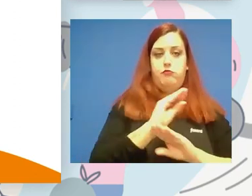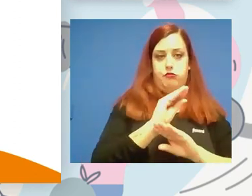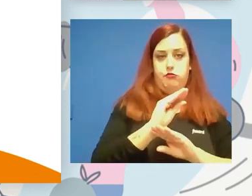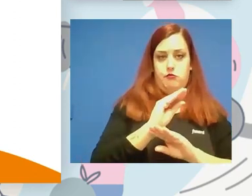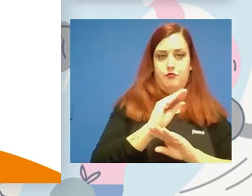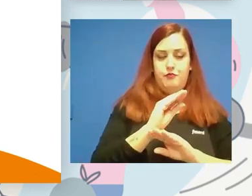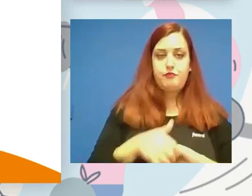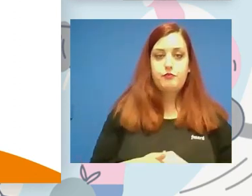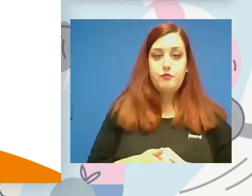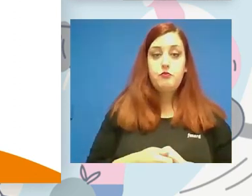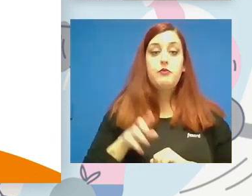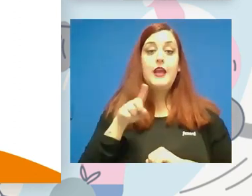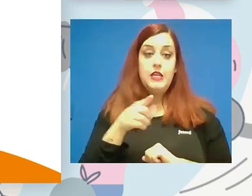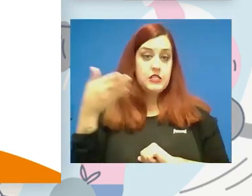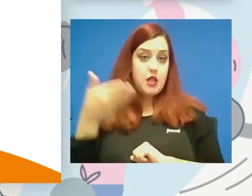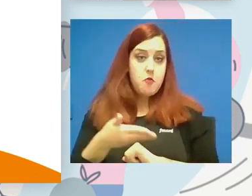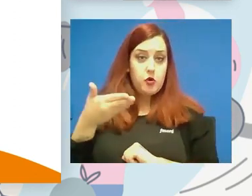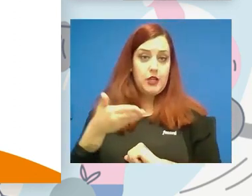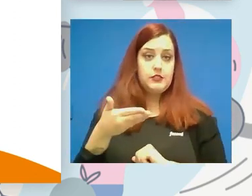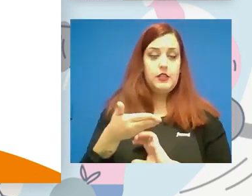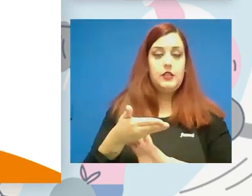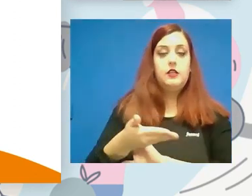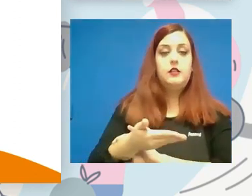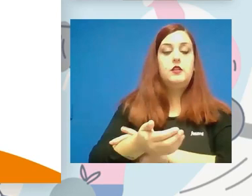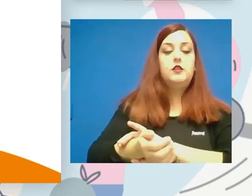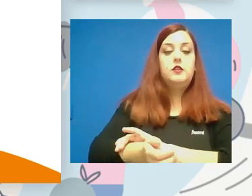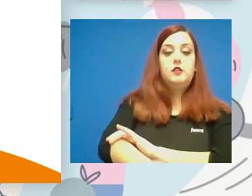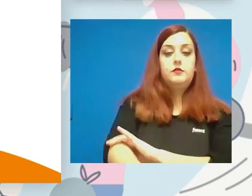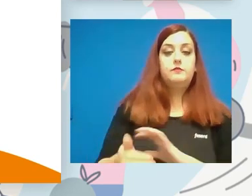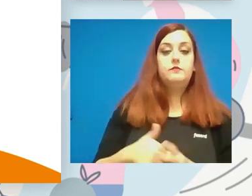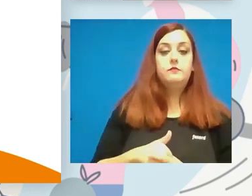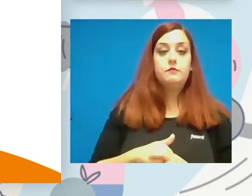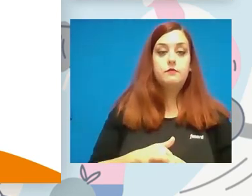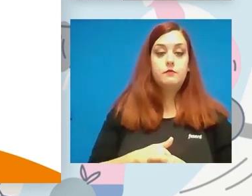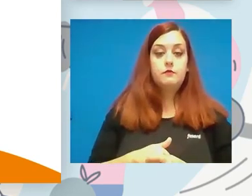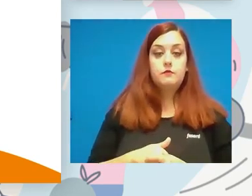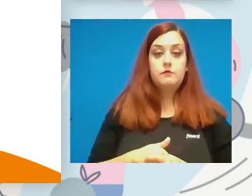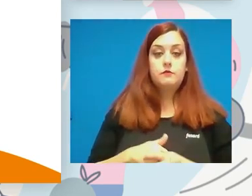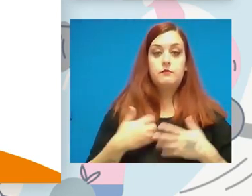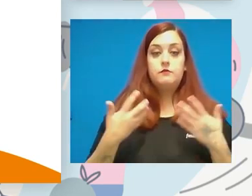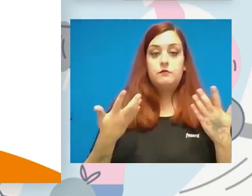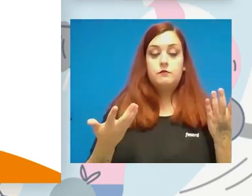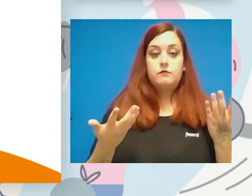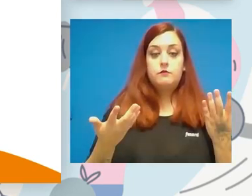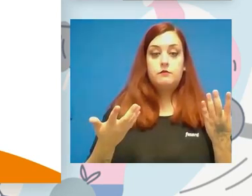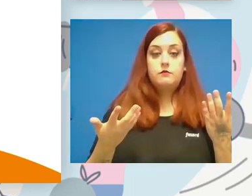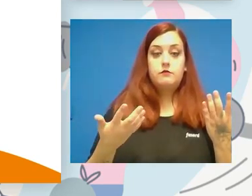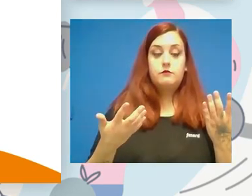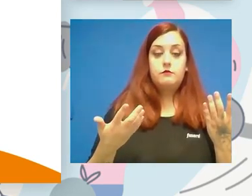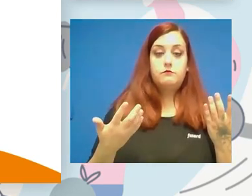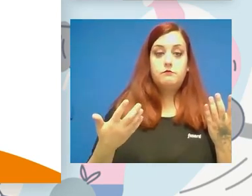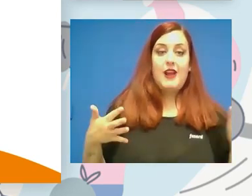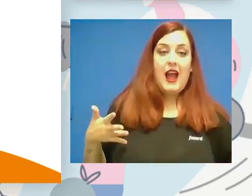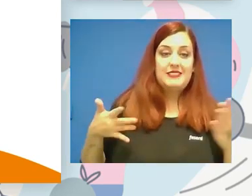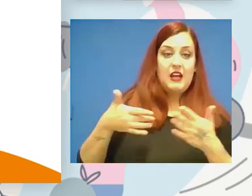discapacidad. Esto es importantísimo porque hasta ahora, pues, a lo mejor se concedía alguna subvención